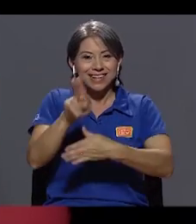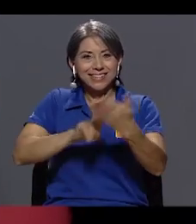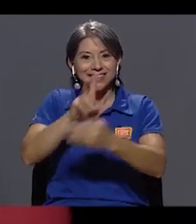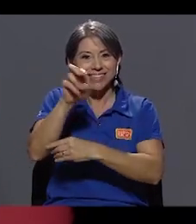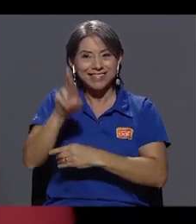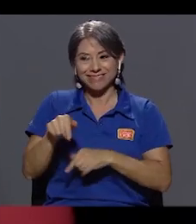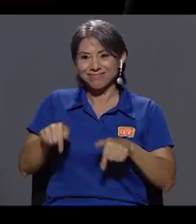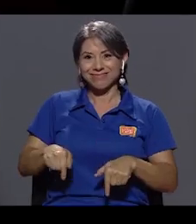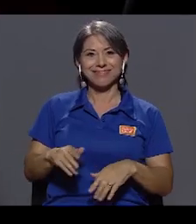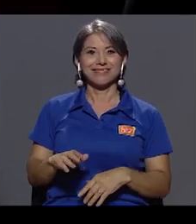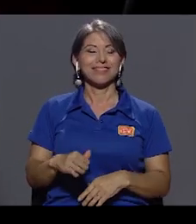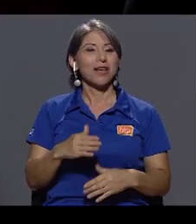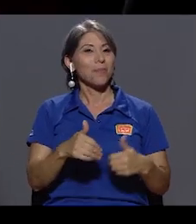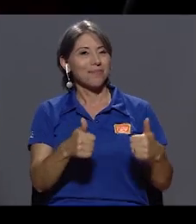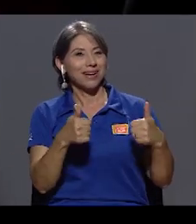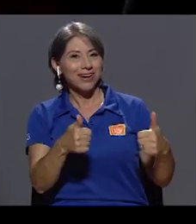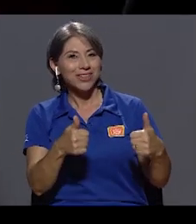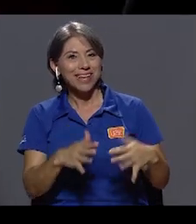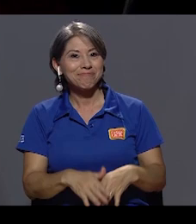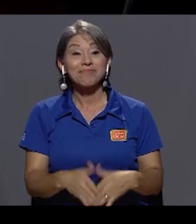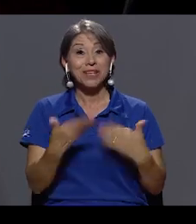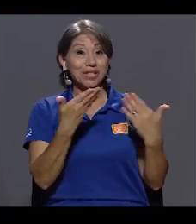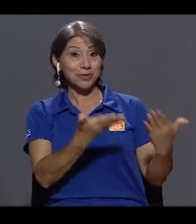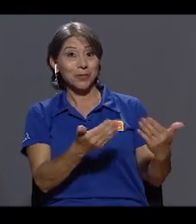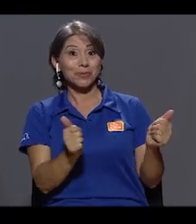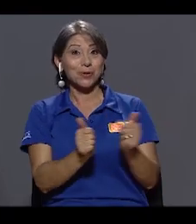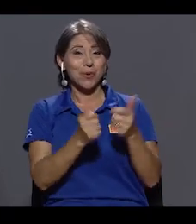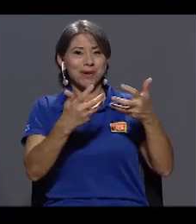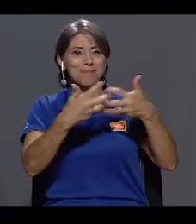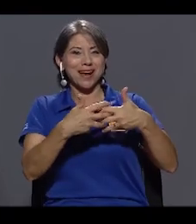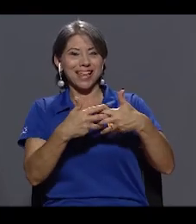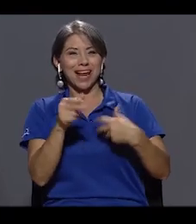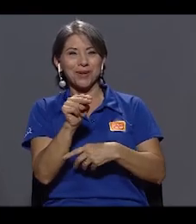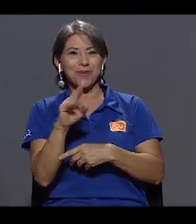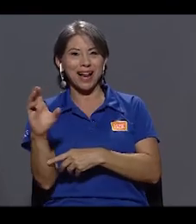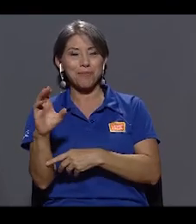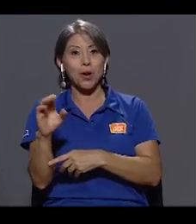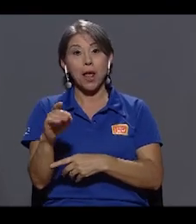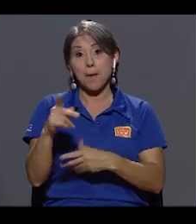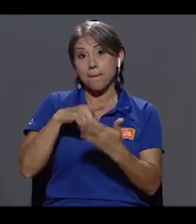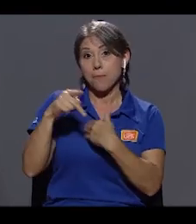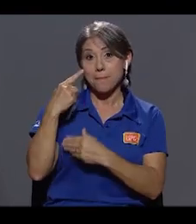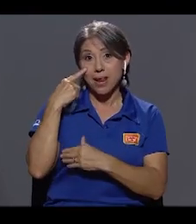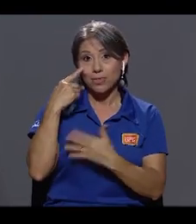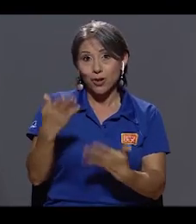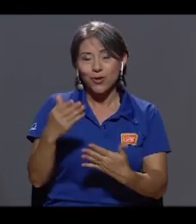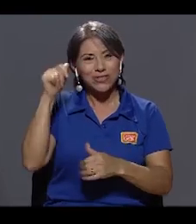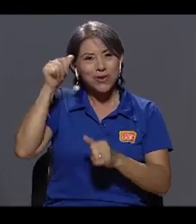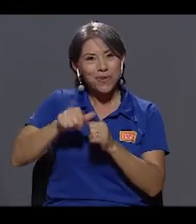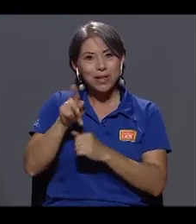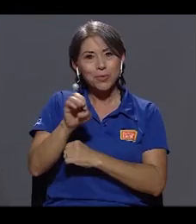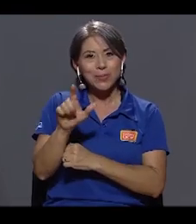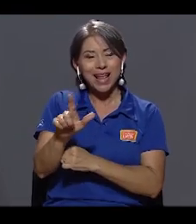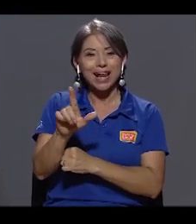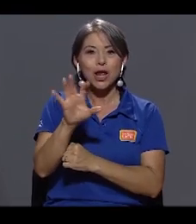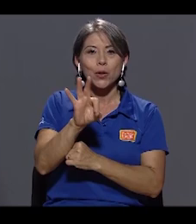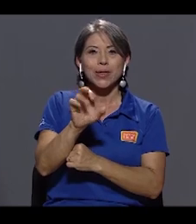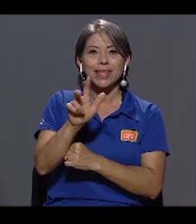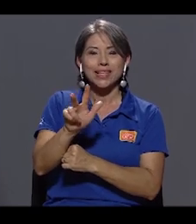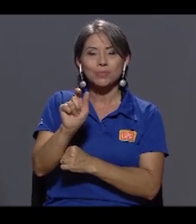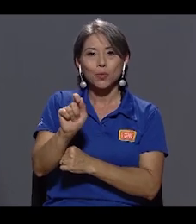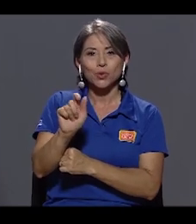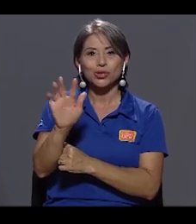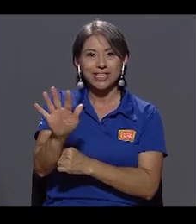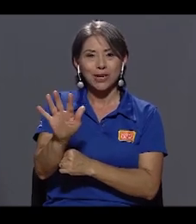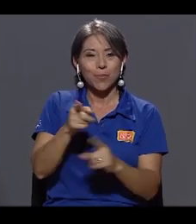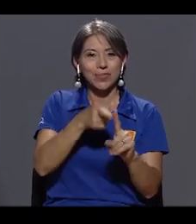Rica también en este canal. Buena nota. Estuvimos con la máquina de Norval Carbo casualmente empelando al ojo. Recuerden que está en Monumental en el 93.5